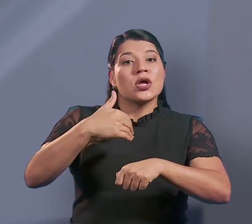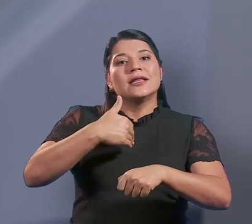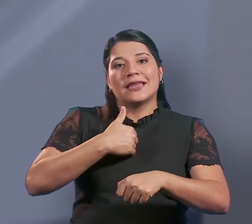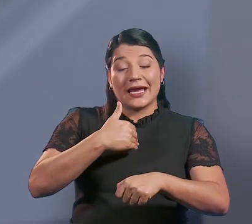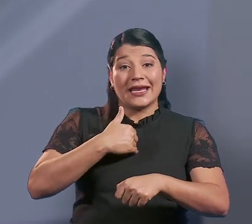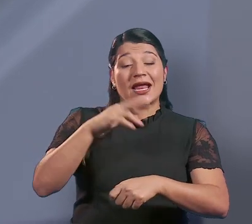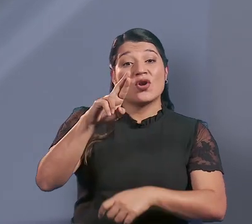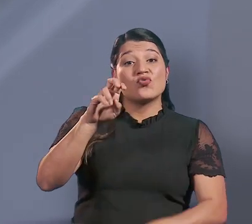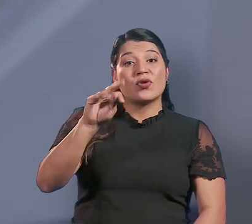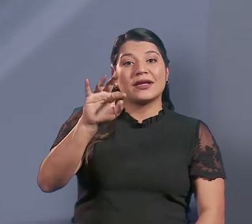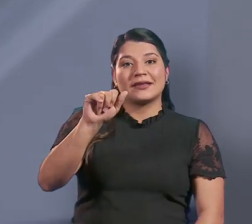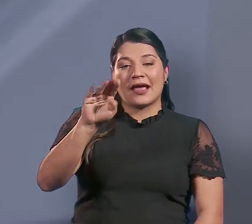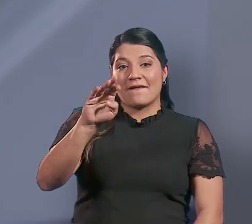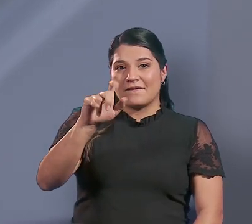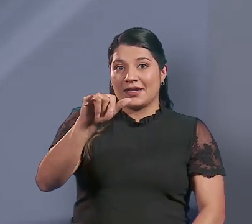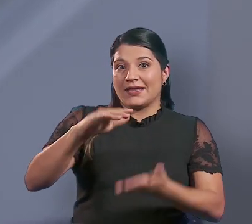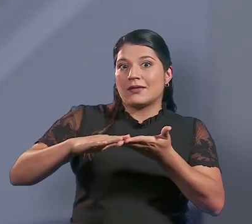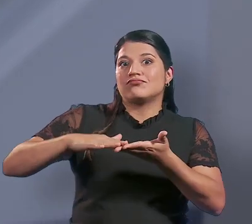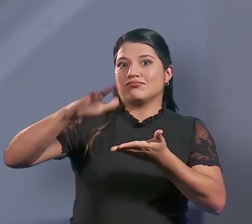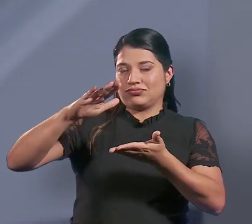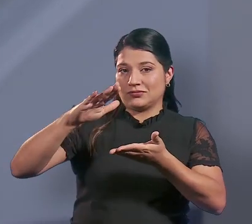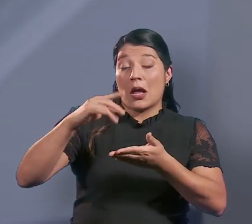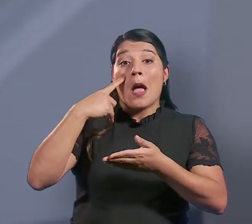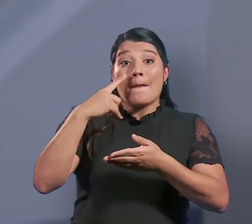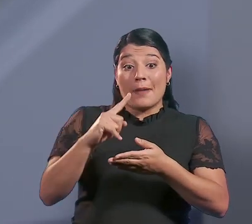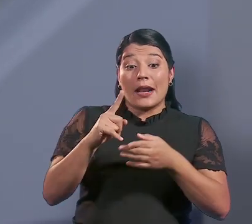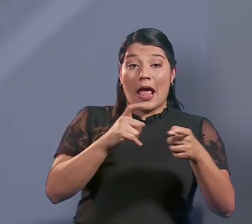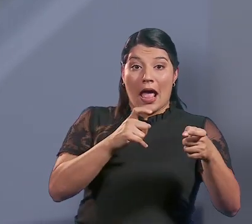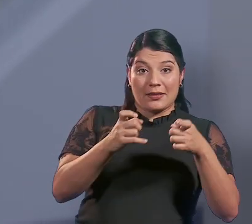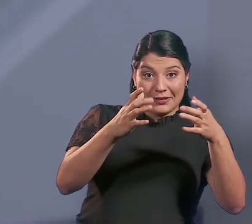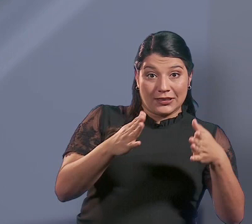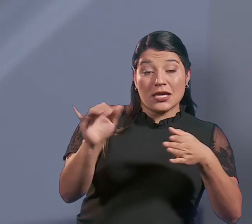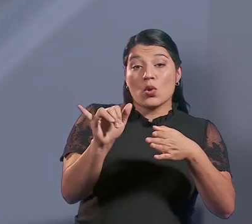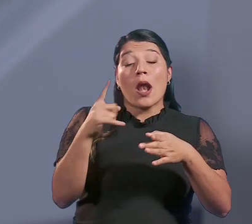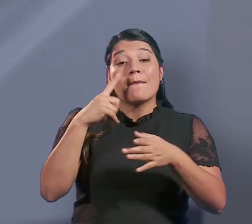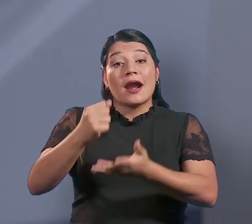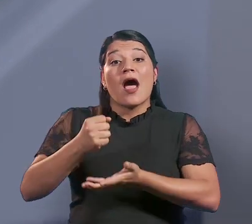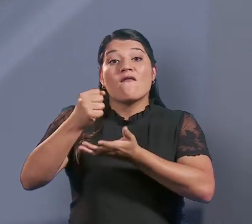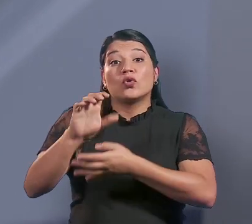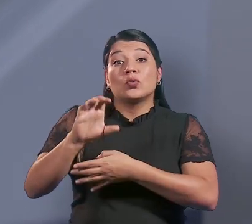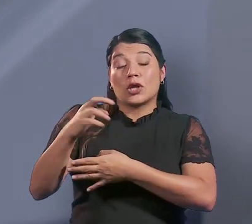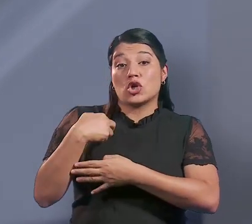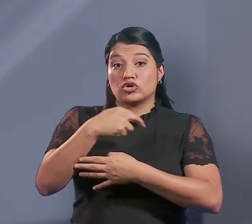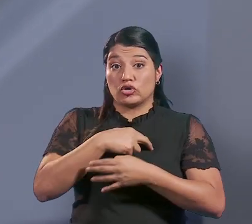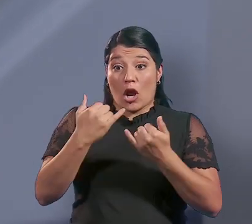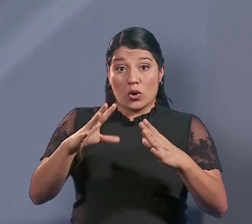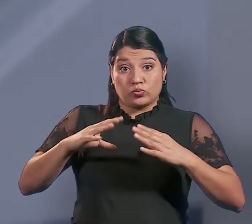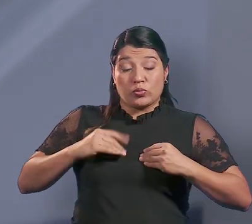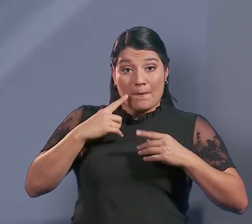rentabilidad superiores a nuestra industria, tanto para la sociedad administradora como para los fondos de inversión que administramos.